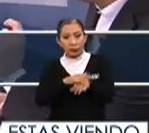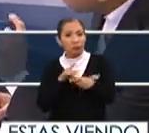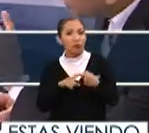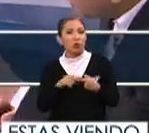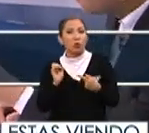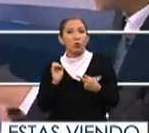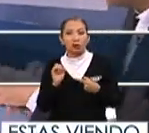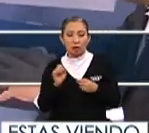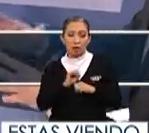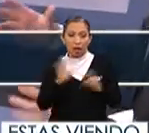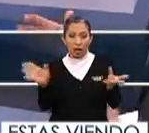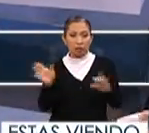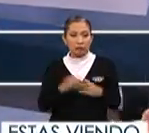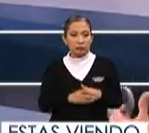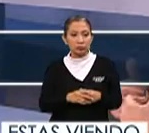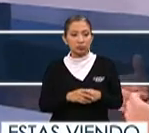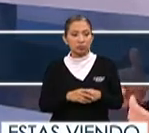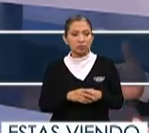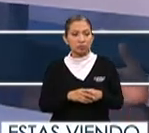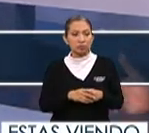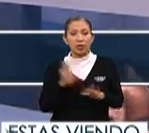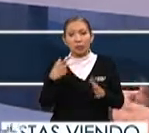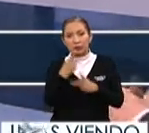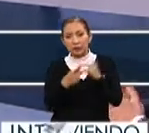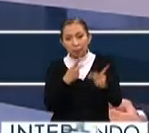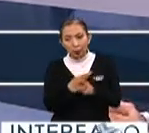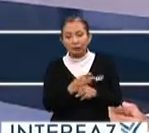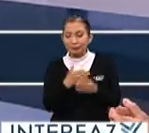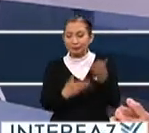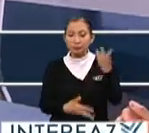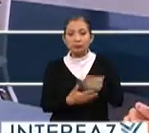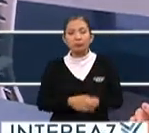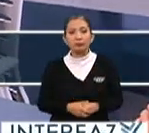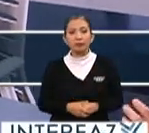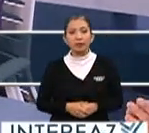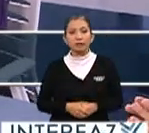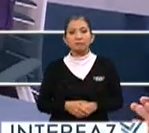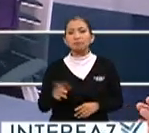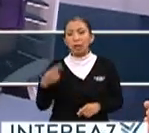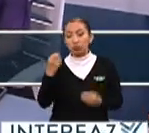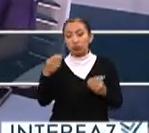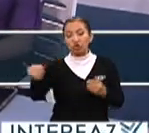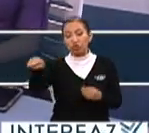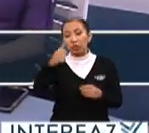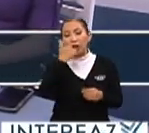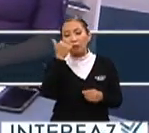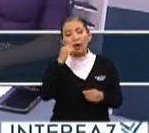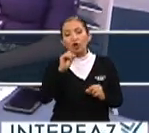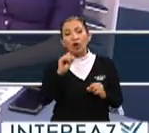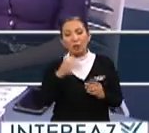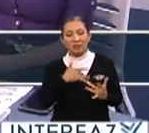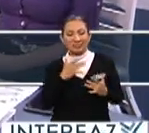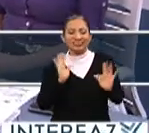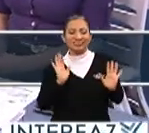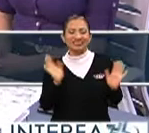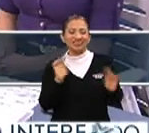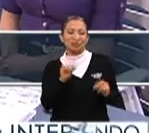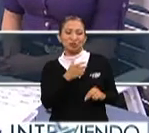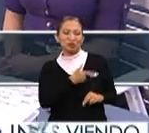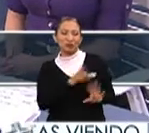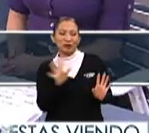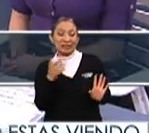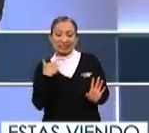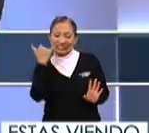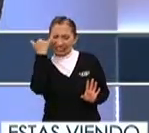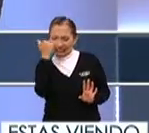y por supuesto bueno el pasaporte pero muchos a veces no se animan también por el hecho de decir